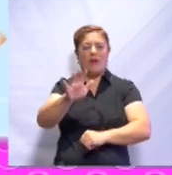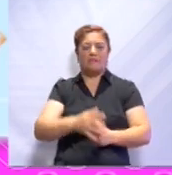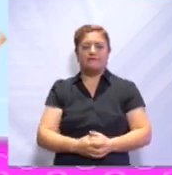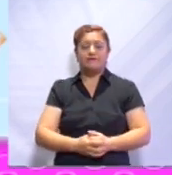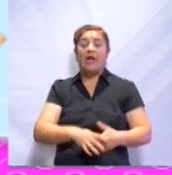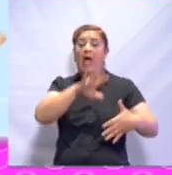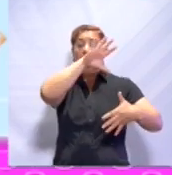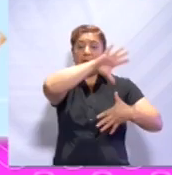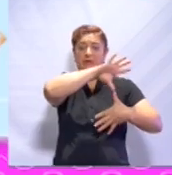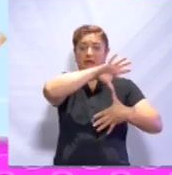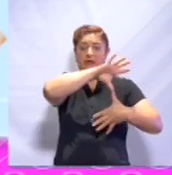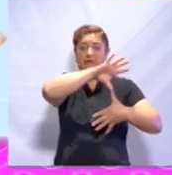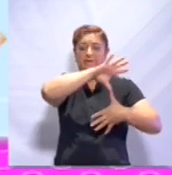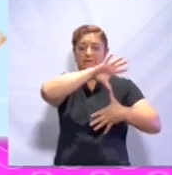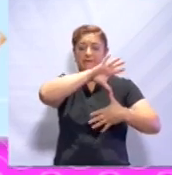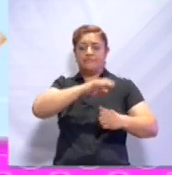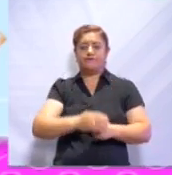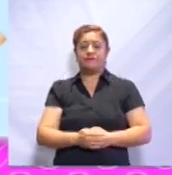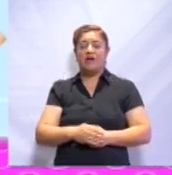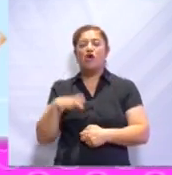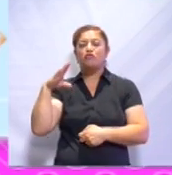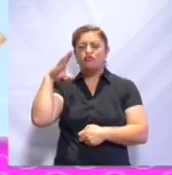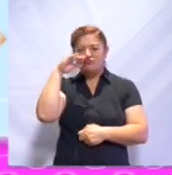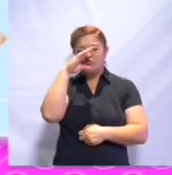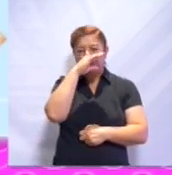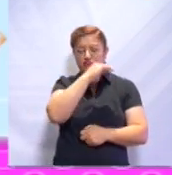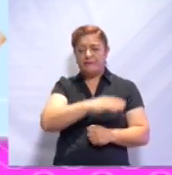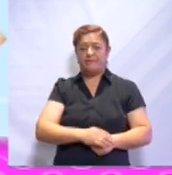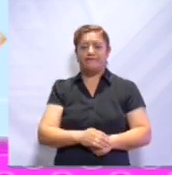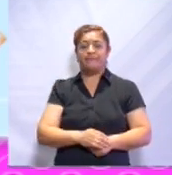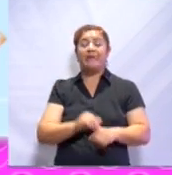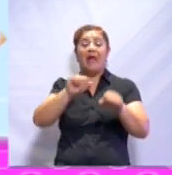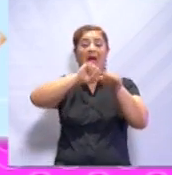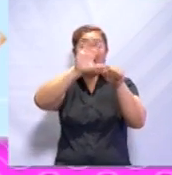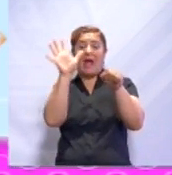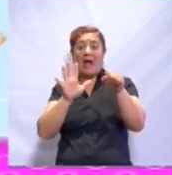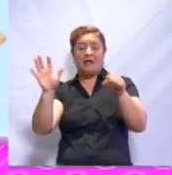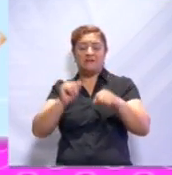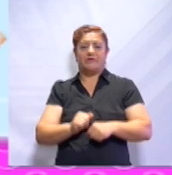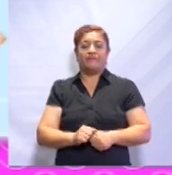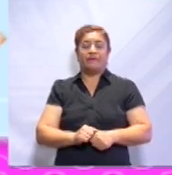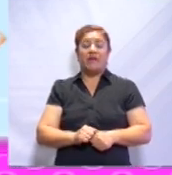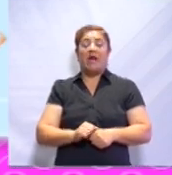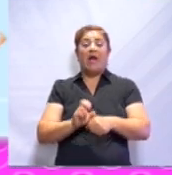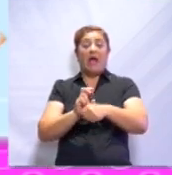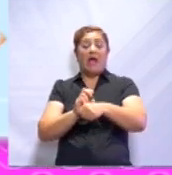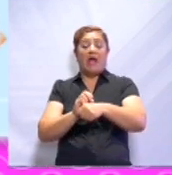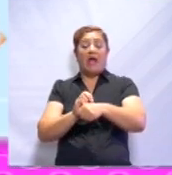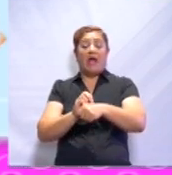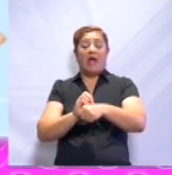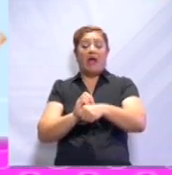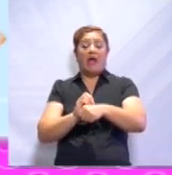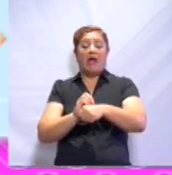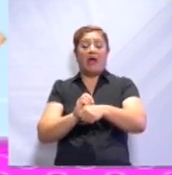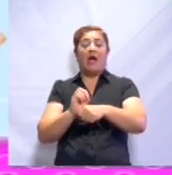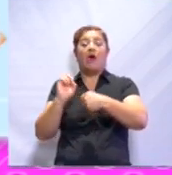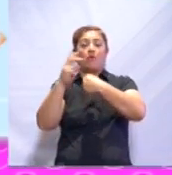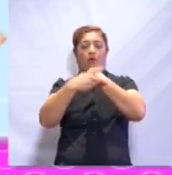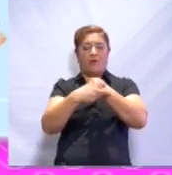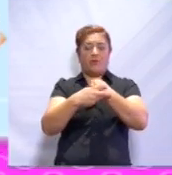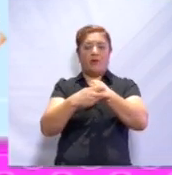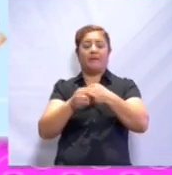América. África. Asia. Europa. Oceanía.